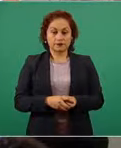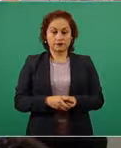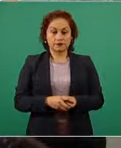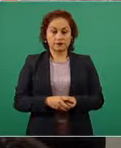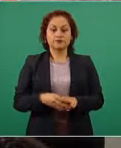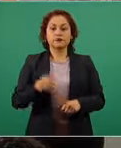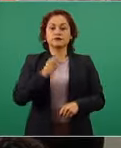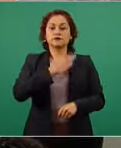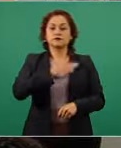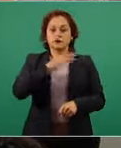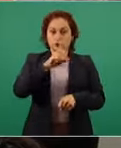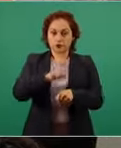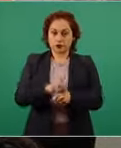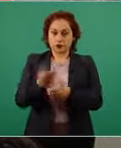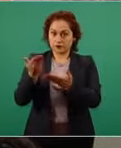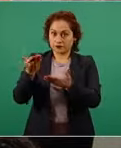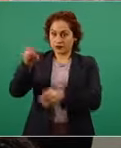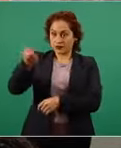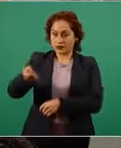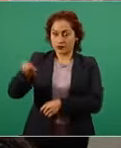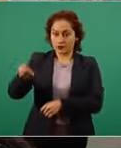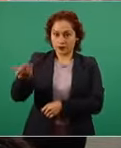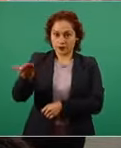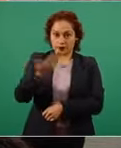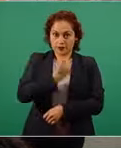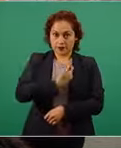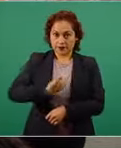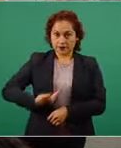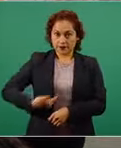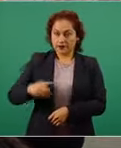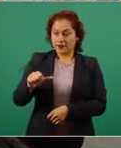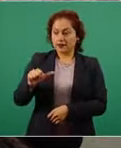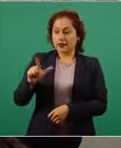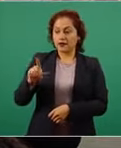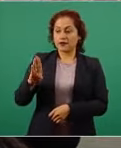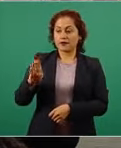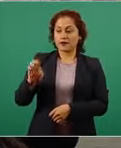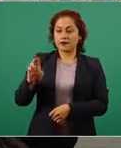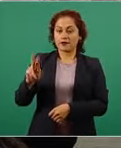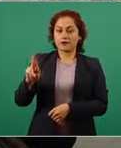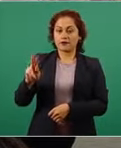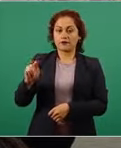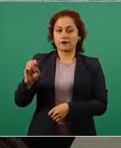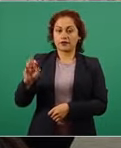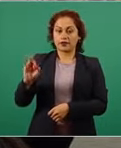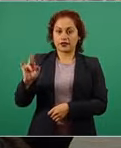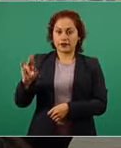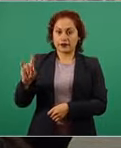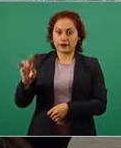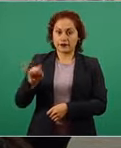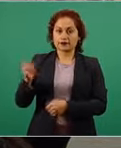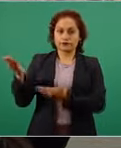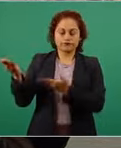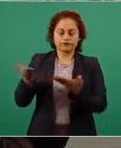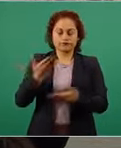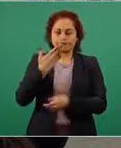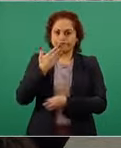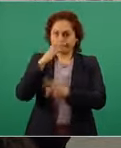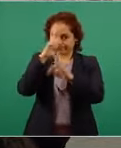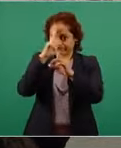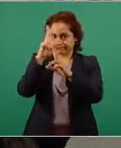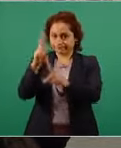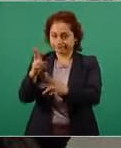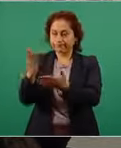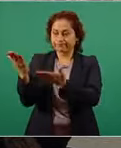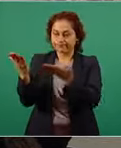Muy buenos días. Saludar, señor presidente Alberto Fernández. Es un honor que esté con nosotros el día de hoy. Muy bienvenido.